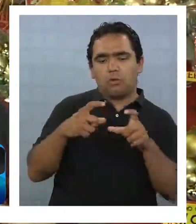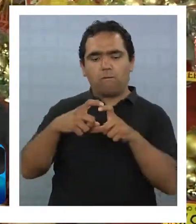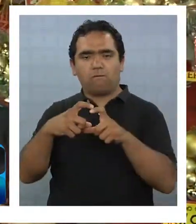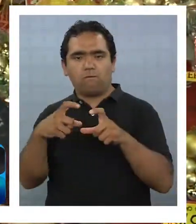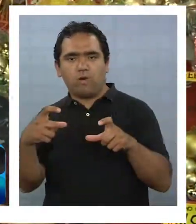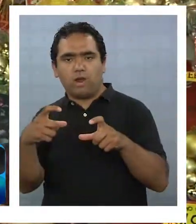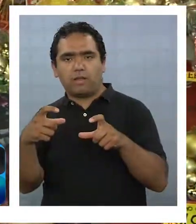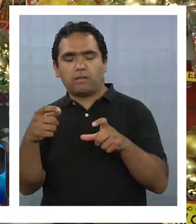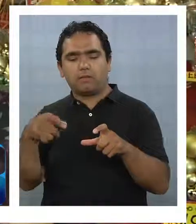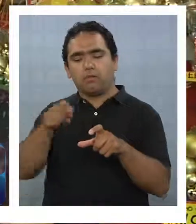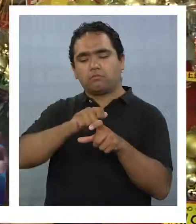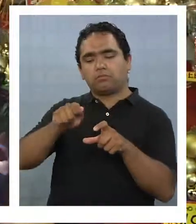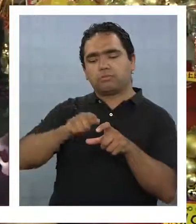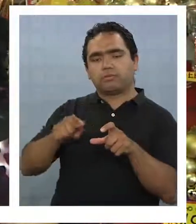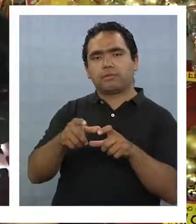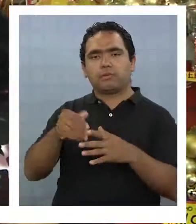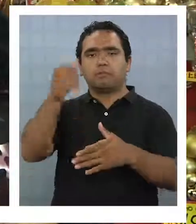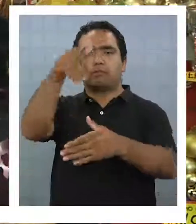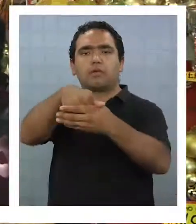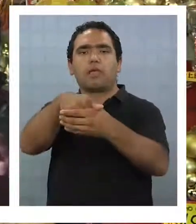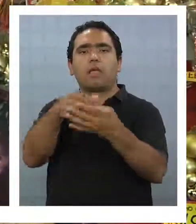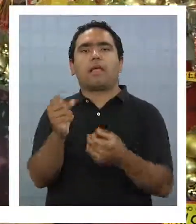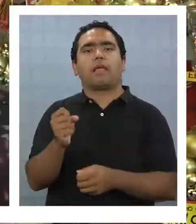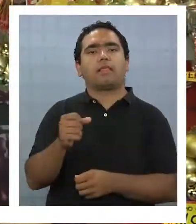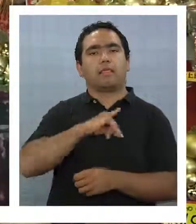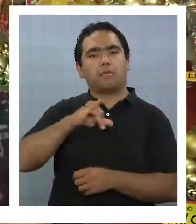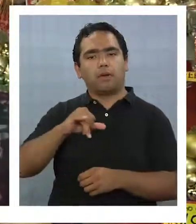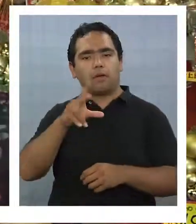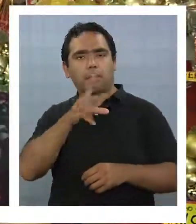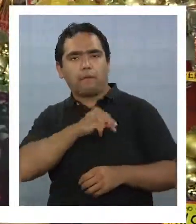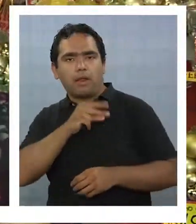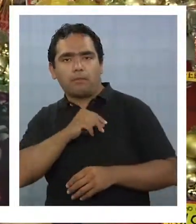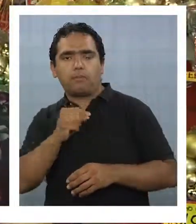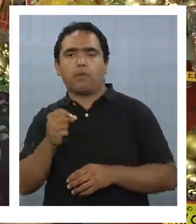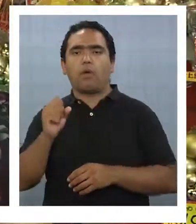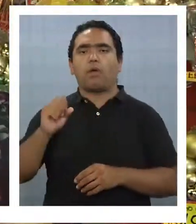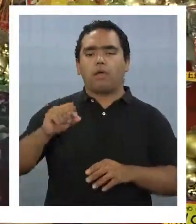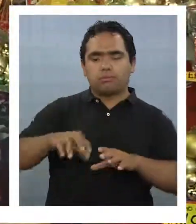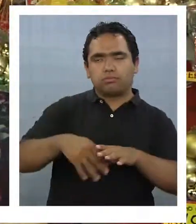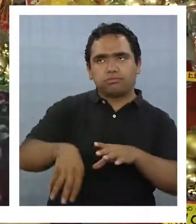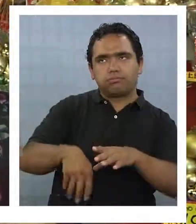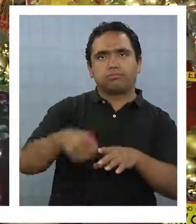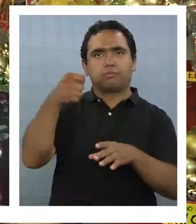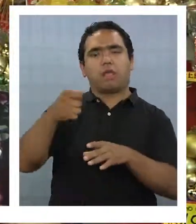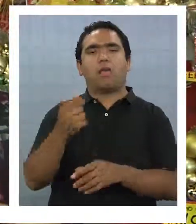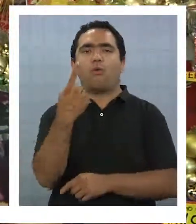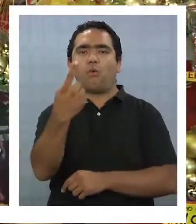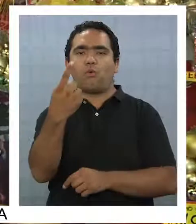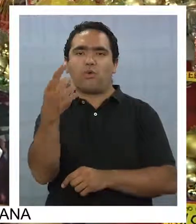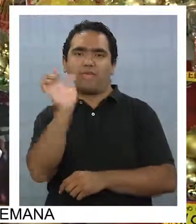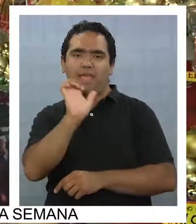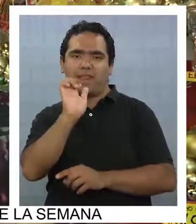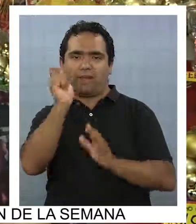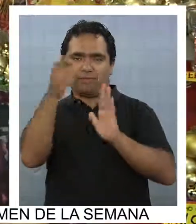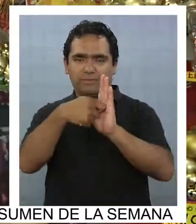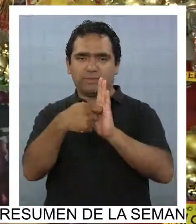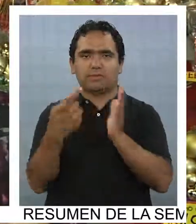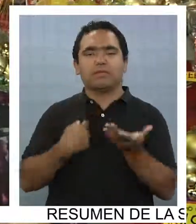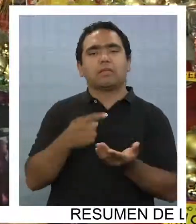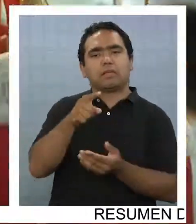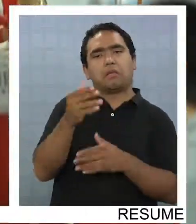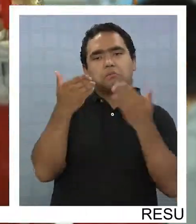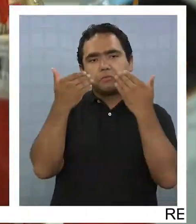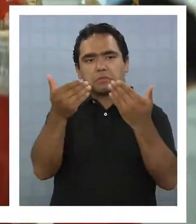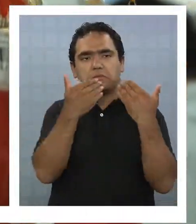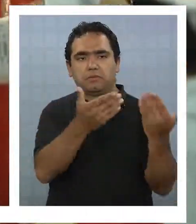que se va a sortear el primero de enero... ...al cual ya va a ser por lavadoras, bicicletas... ...y por un sinfín de electrodomésticos... ...que ofrece la misma